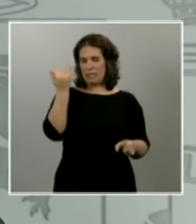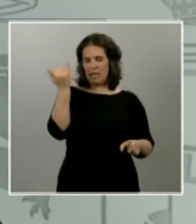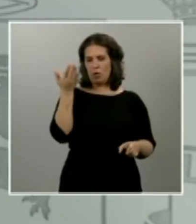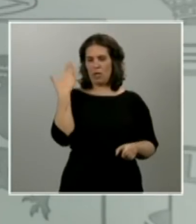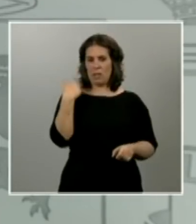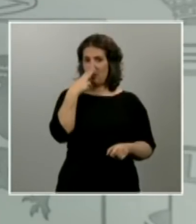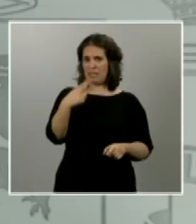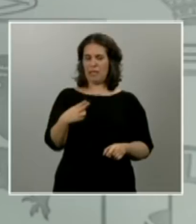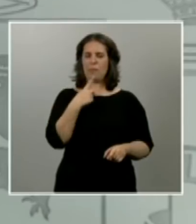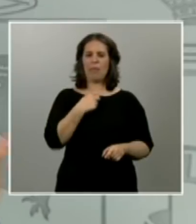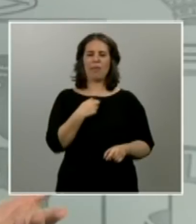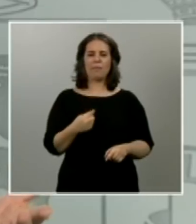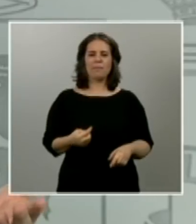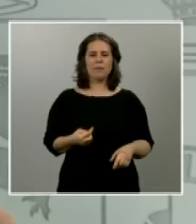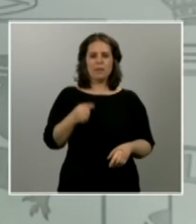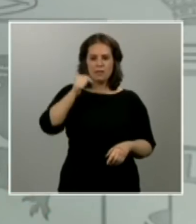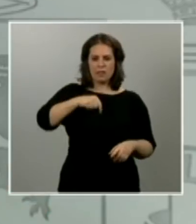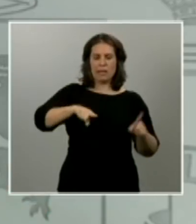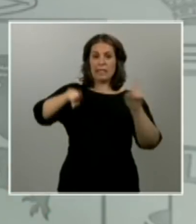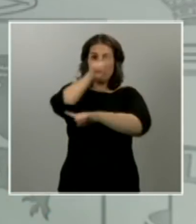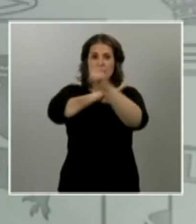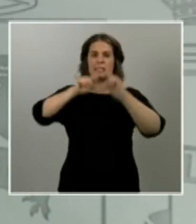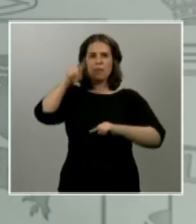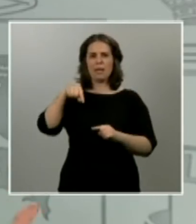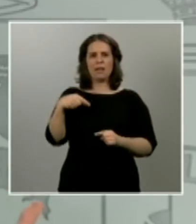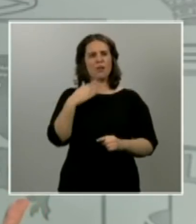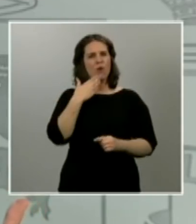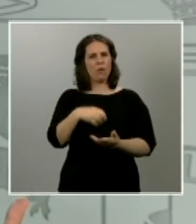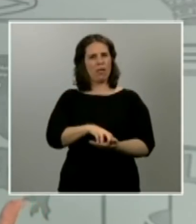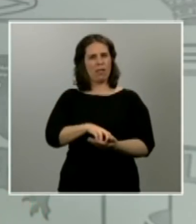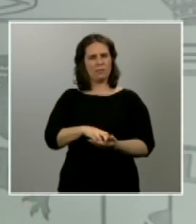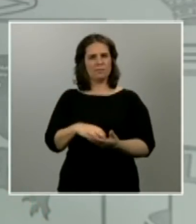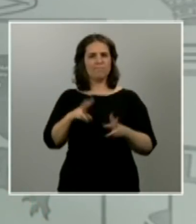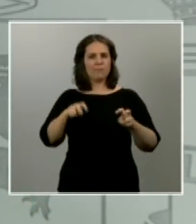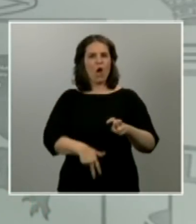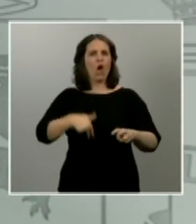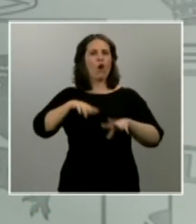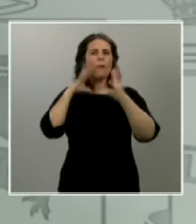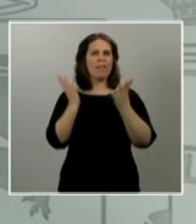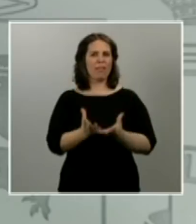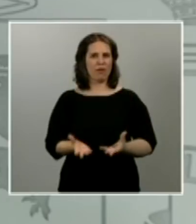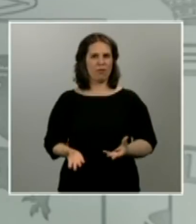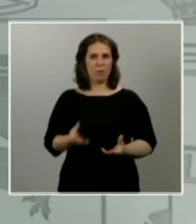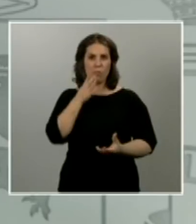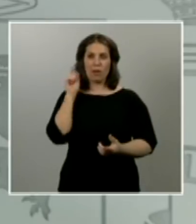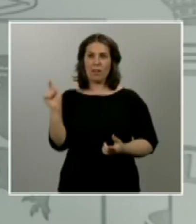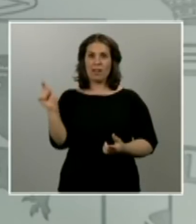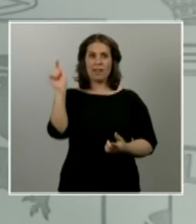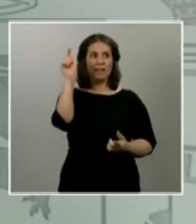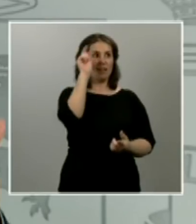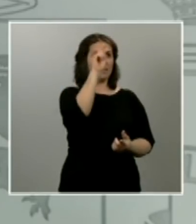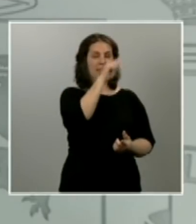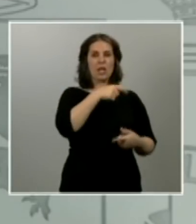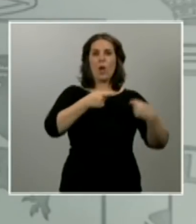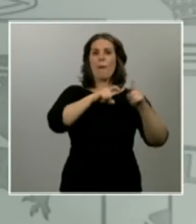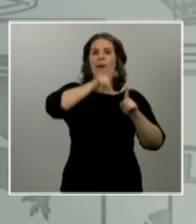esta crisis también pone en cuestión la globalización porque ahora estamos viendo que todos los mercados están cerrando a la exportación